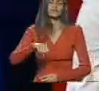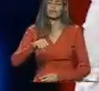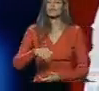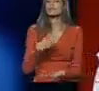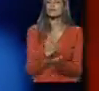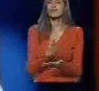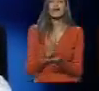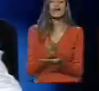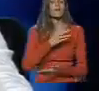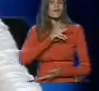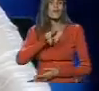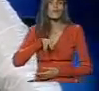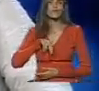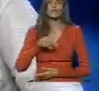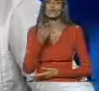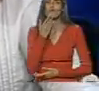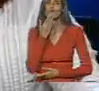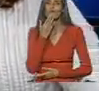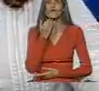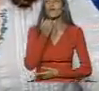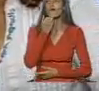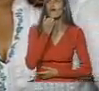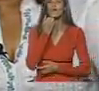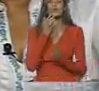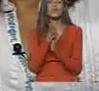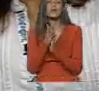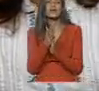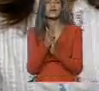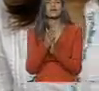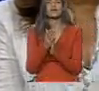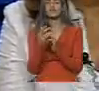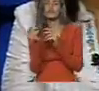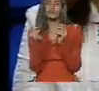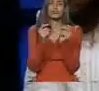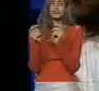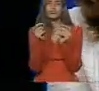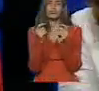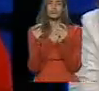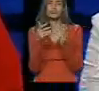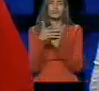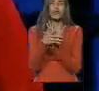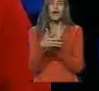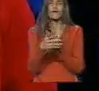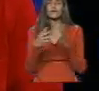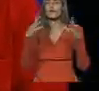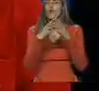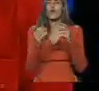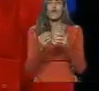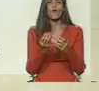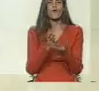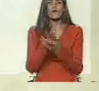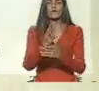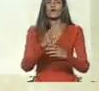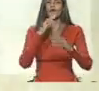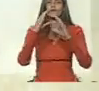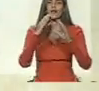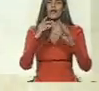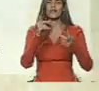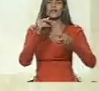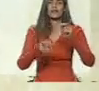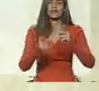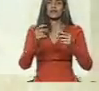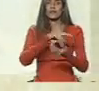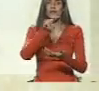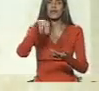siempre hemos estado en esa onda de discusión de todos los medios alternativos del comunitario a nivel